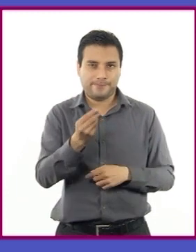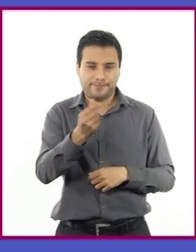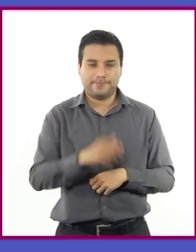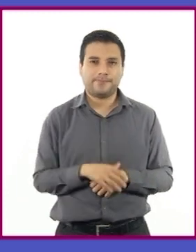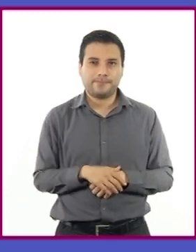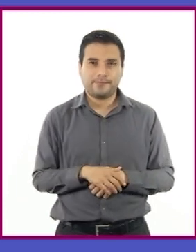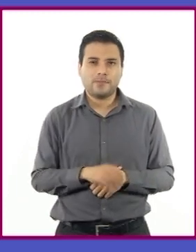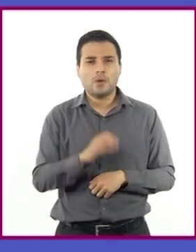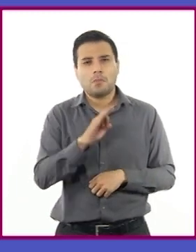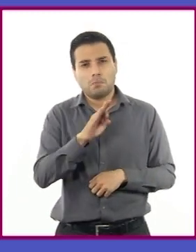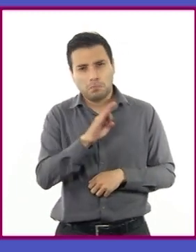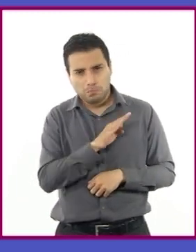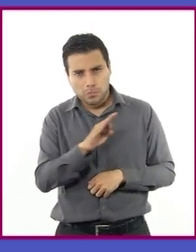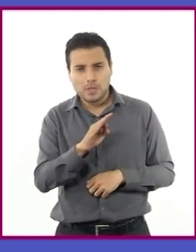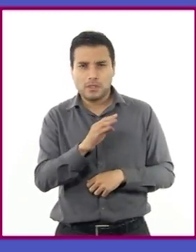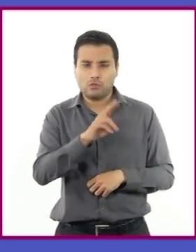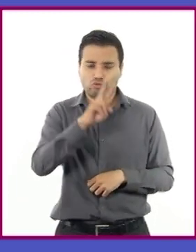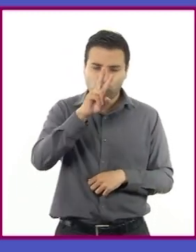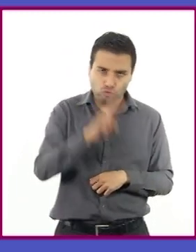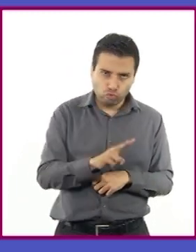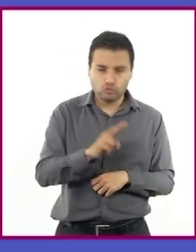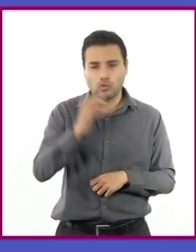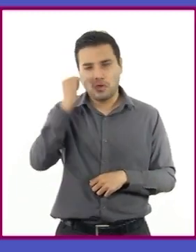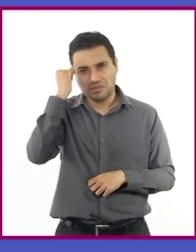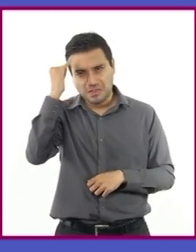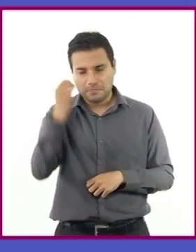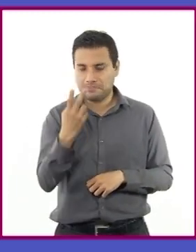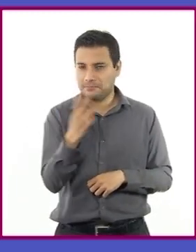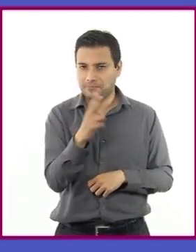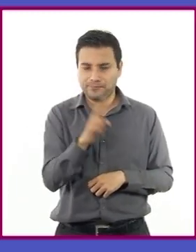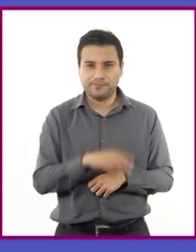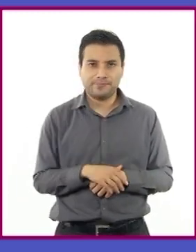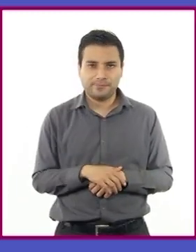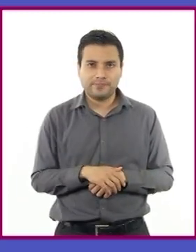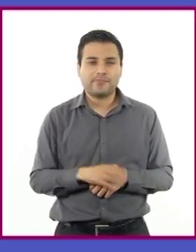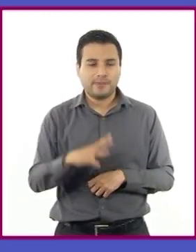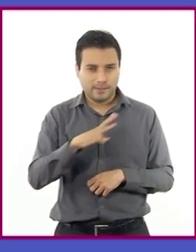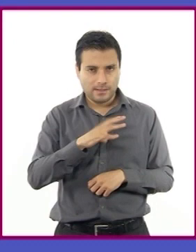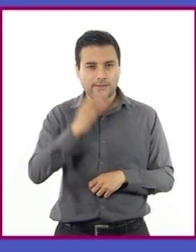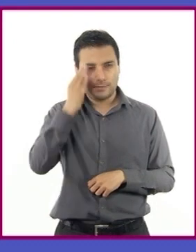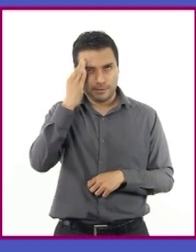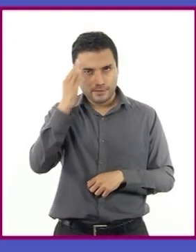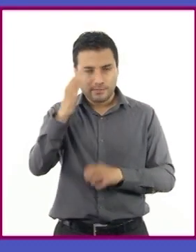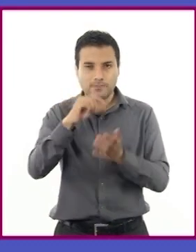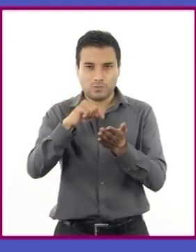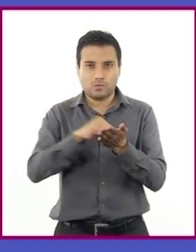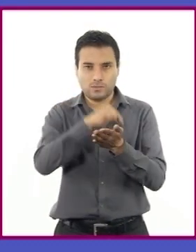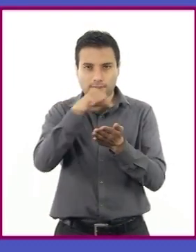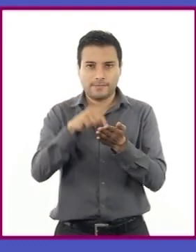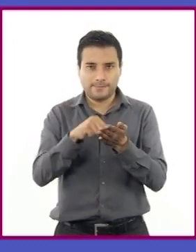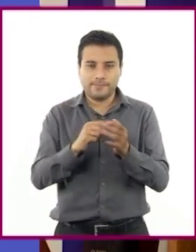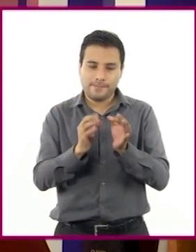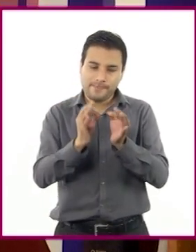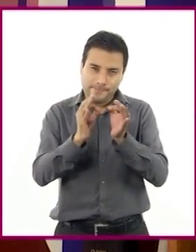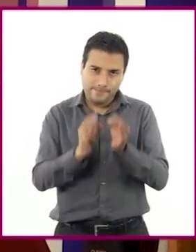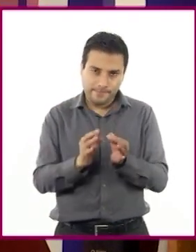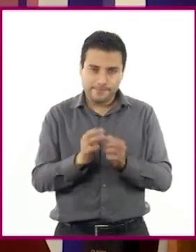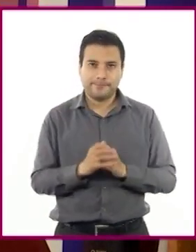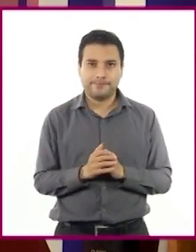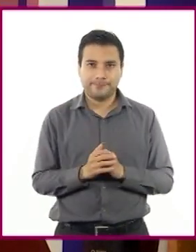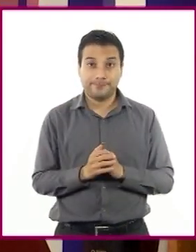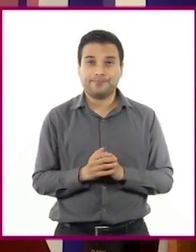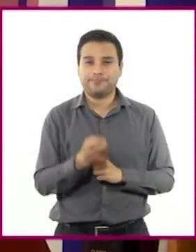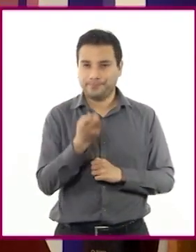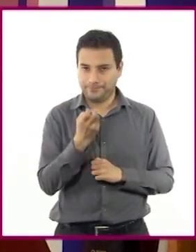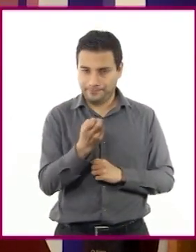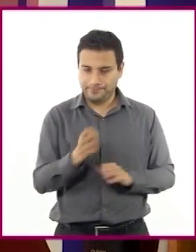Pueden ser reales o ficticias. Se desarrollen un tiempo y lugar determinado. Exacto, son estas